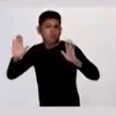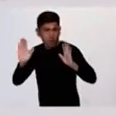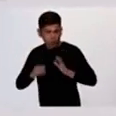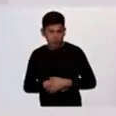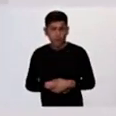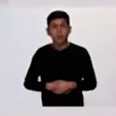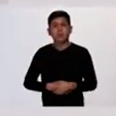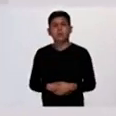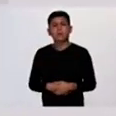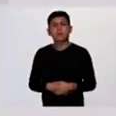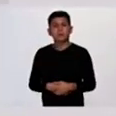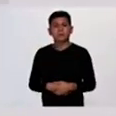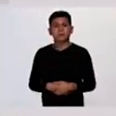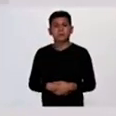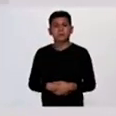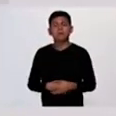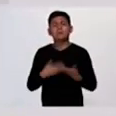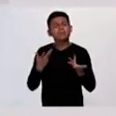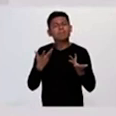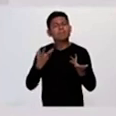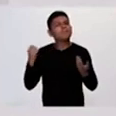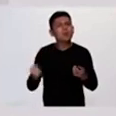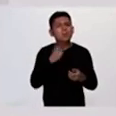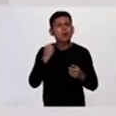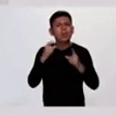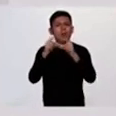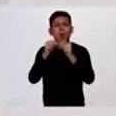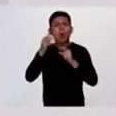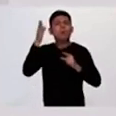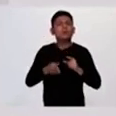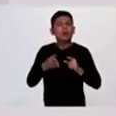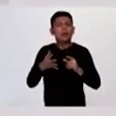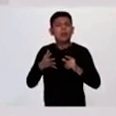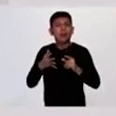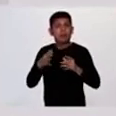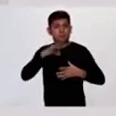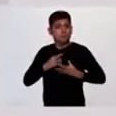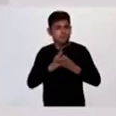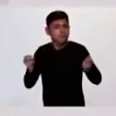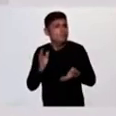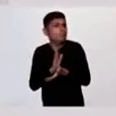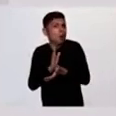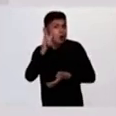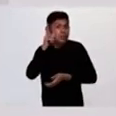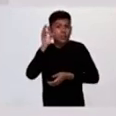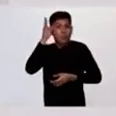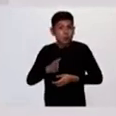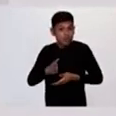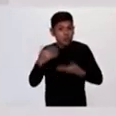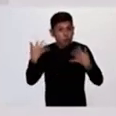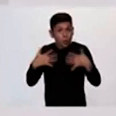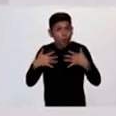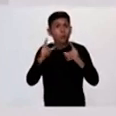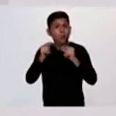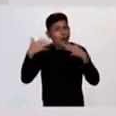sala general. Es muy importante el número de recuperados porque ya alcanza una tasa del 80%, esto es un